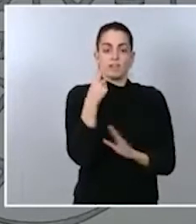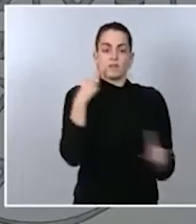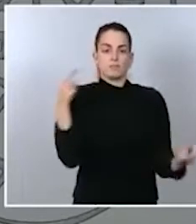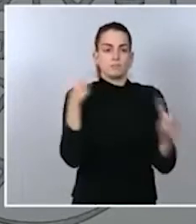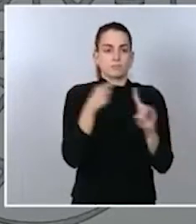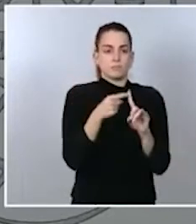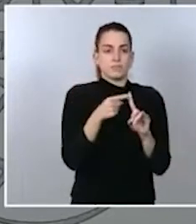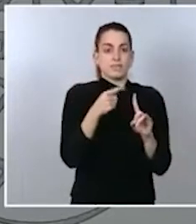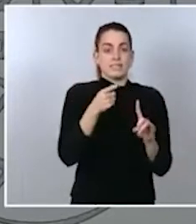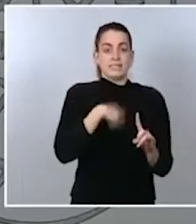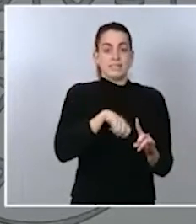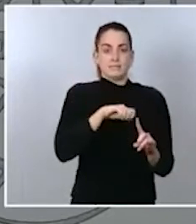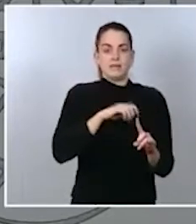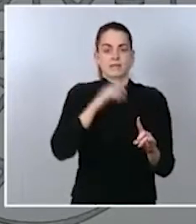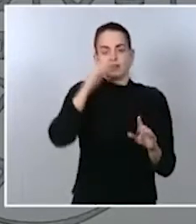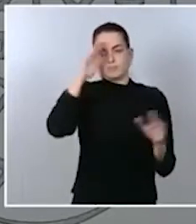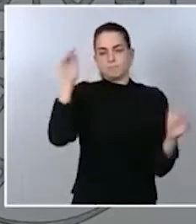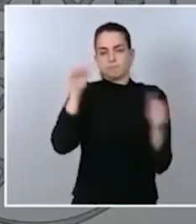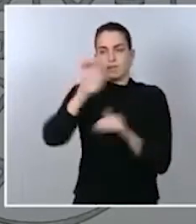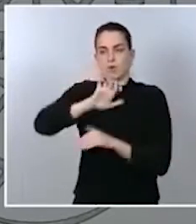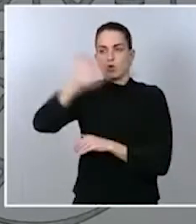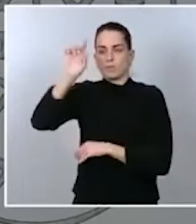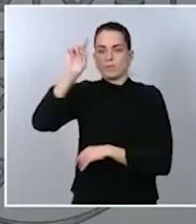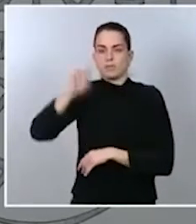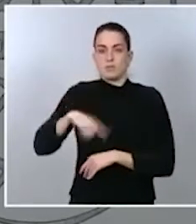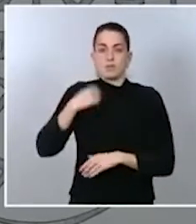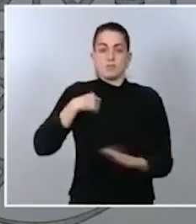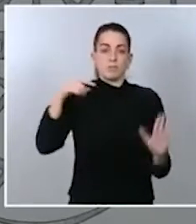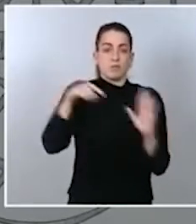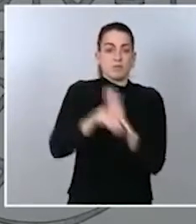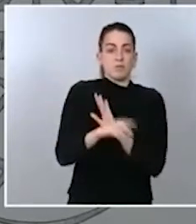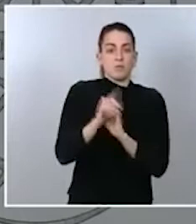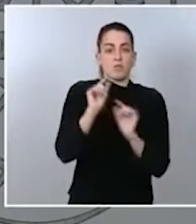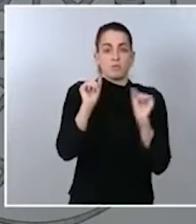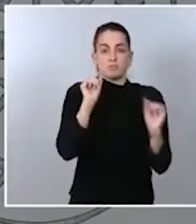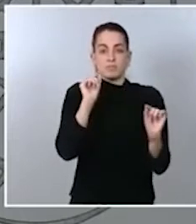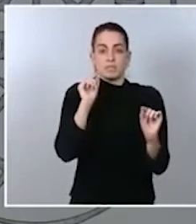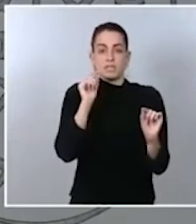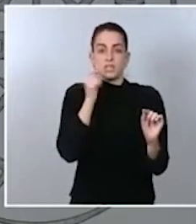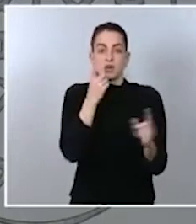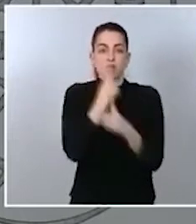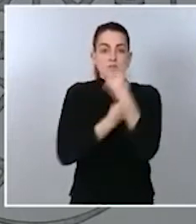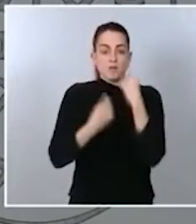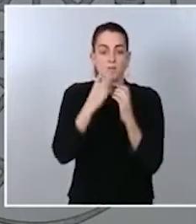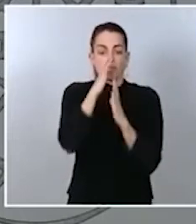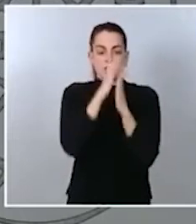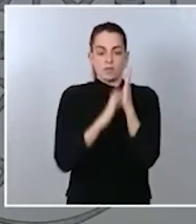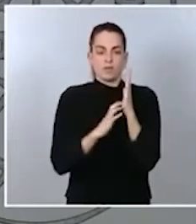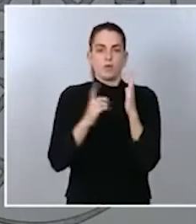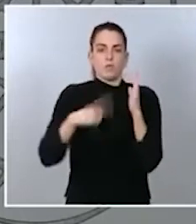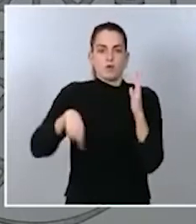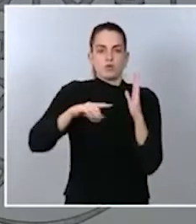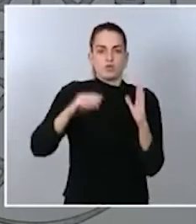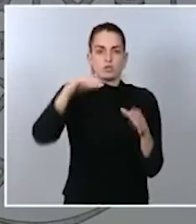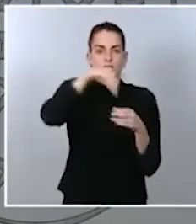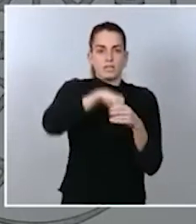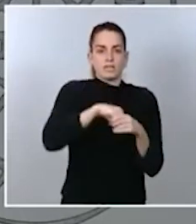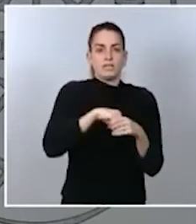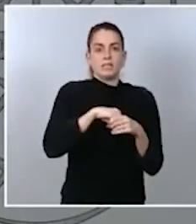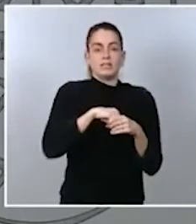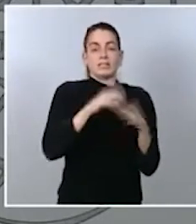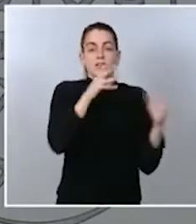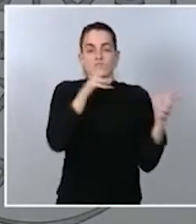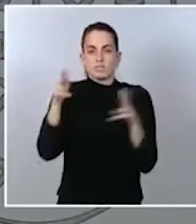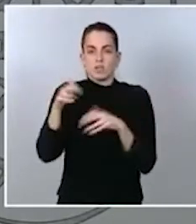Creo que no es necesario entrar en detalles técnicos que pueden ustedes consultar en la referencia del Consejo de Ministros, pero sí quiero